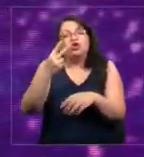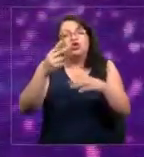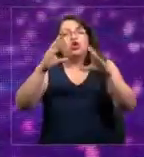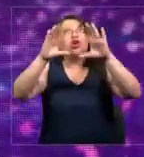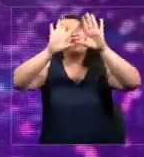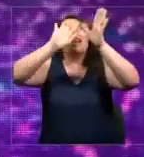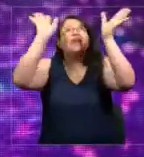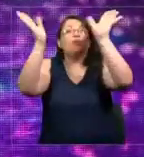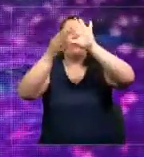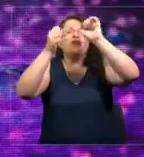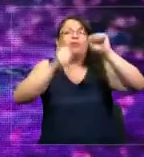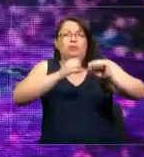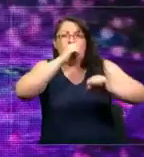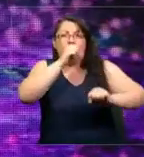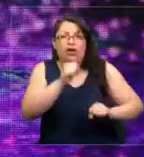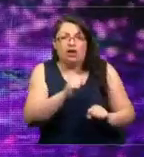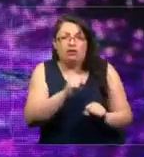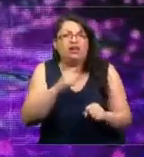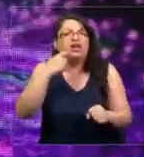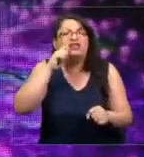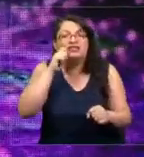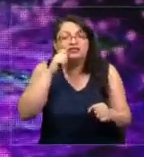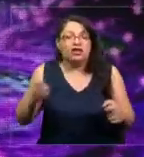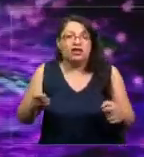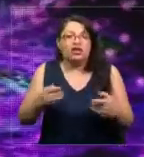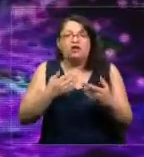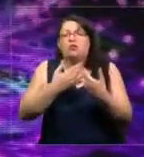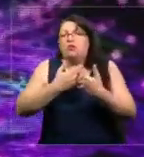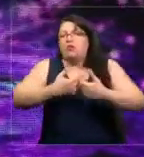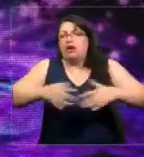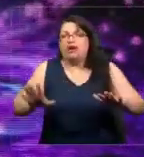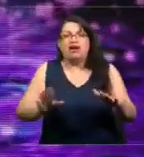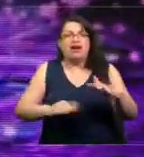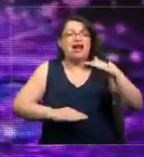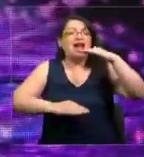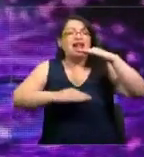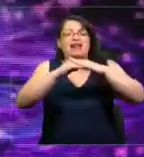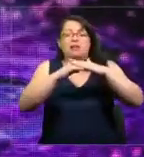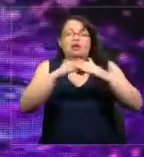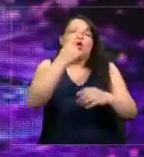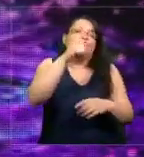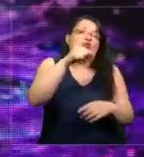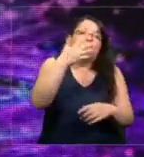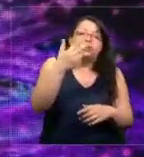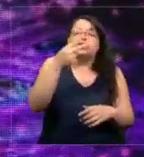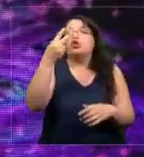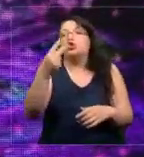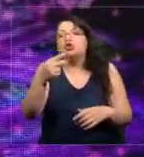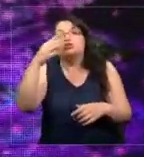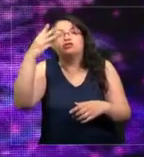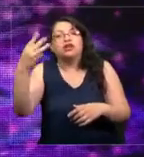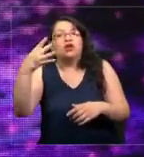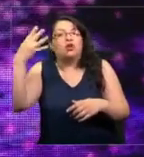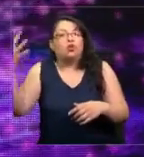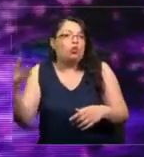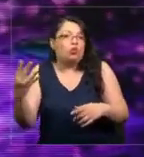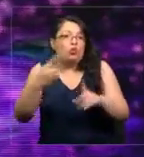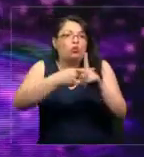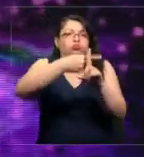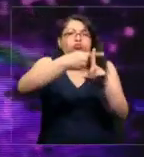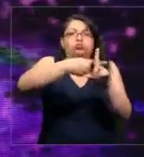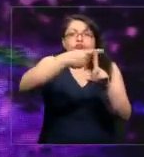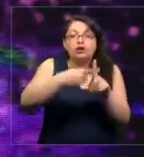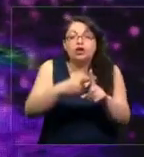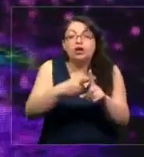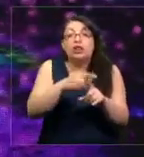la consecuencia de eso? Que cualquiera sea el límite que nos pongamos, 1,5, 2, 3 o 4, en algún momento